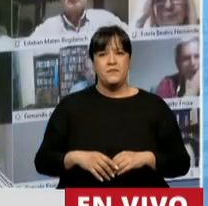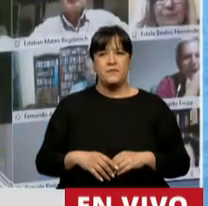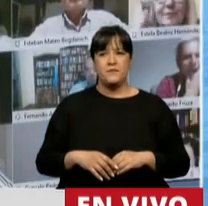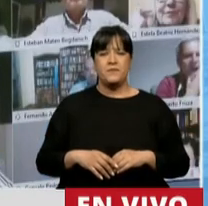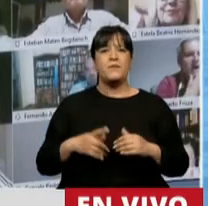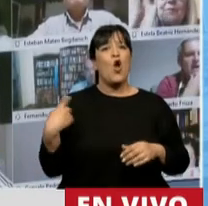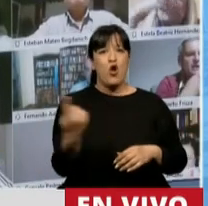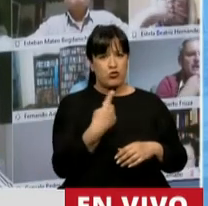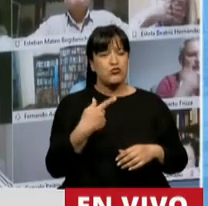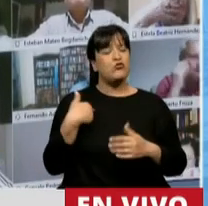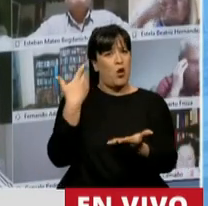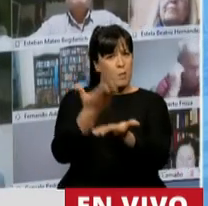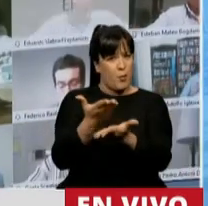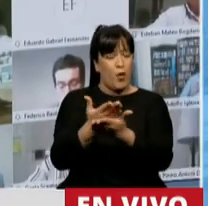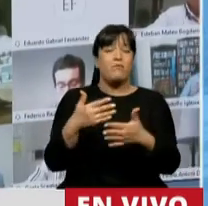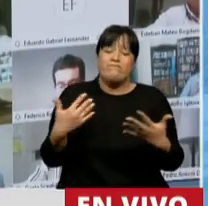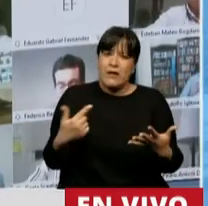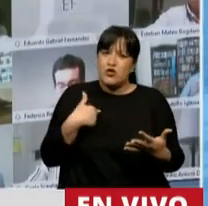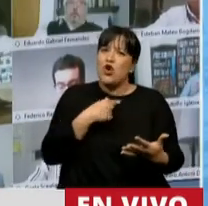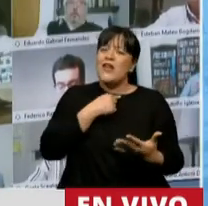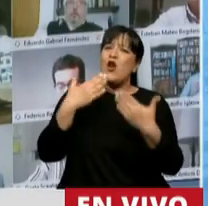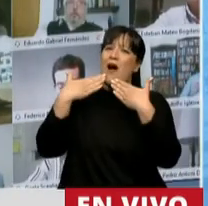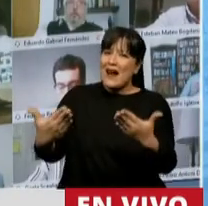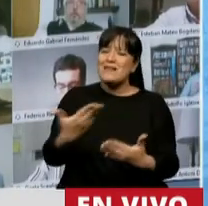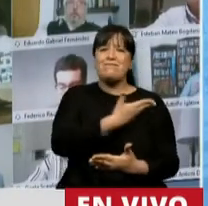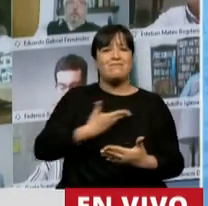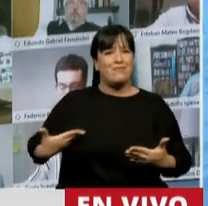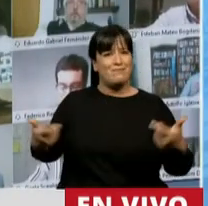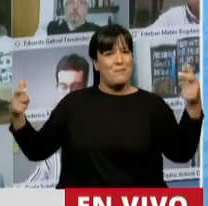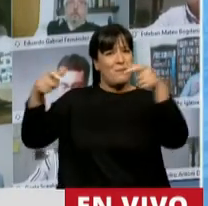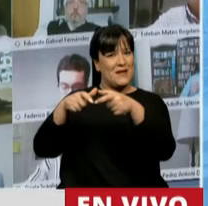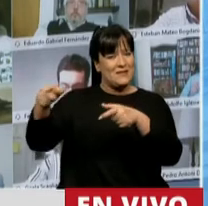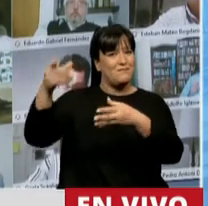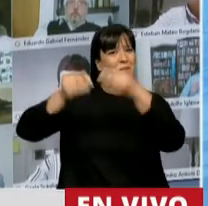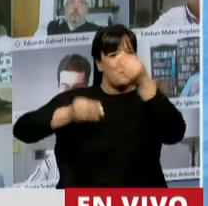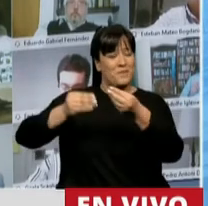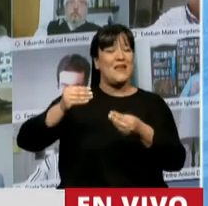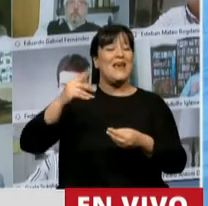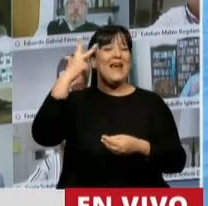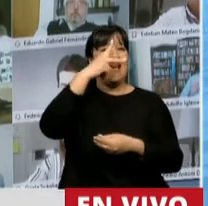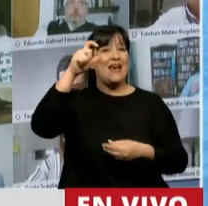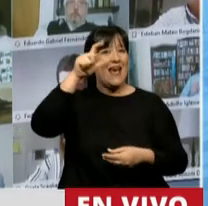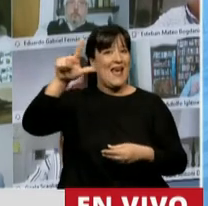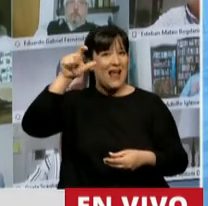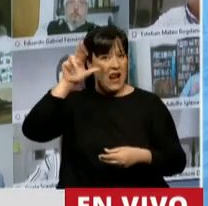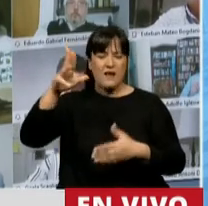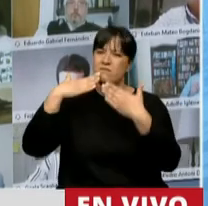Entonces, nosotros le propusimos, y por eso le quiero agradecer al Presidente de la Comisión de Presupuestos, al Diputado Heller y a